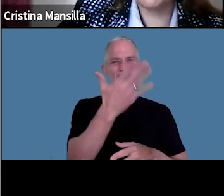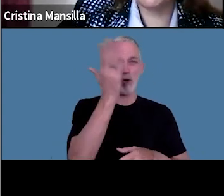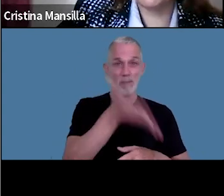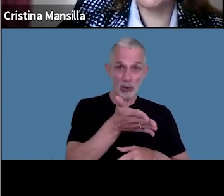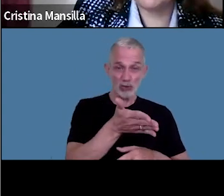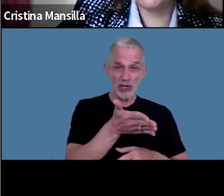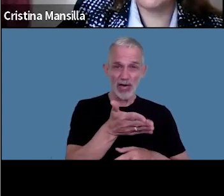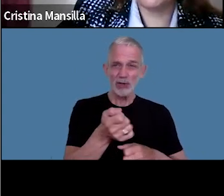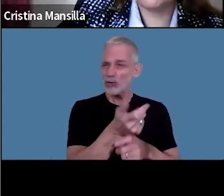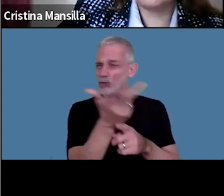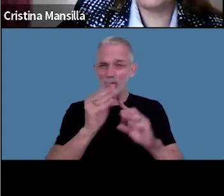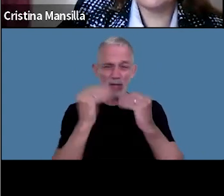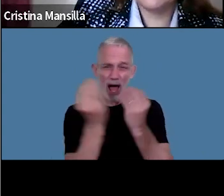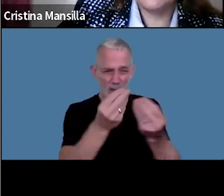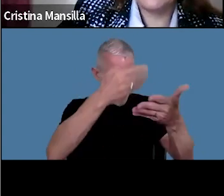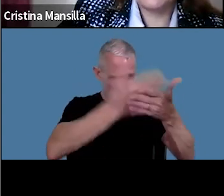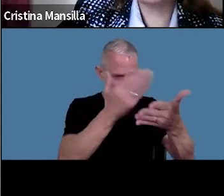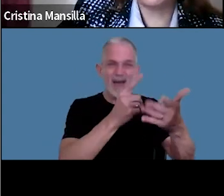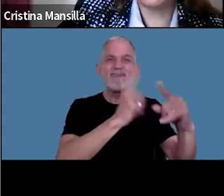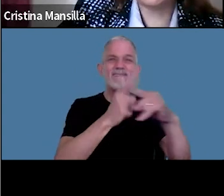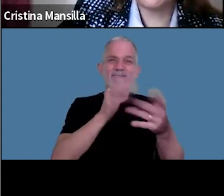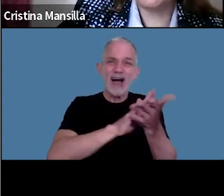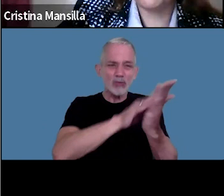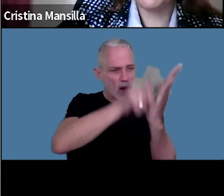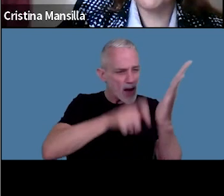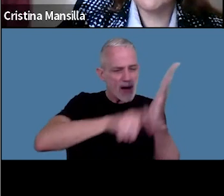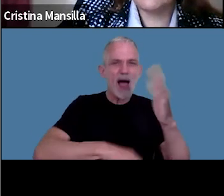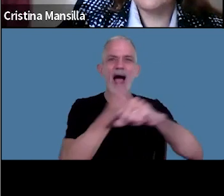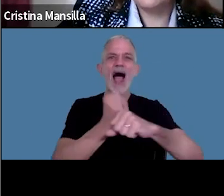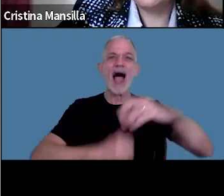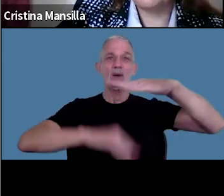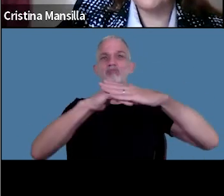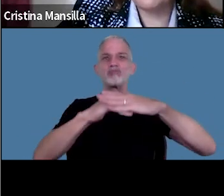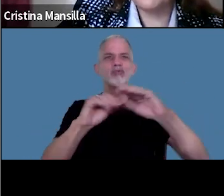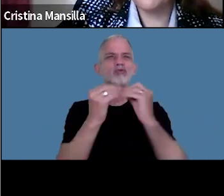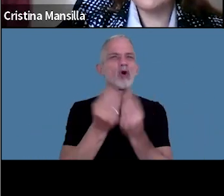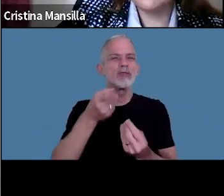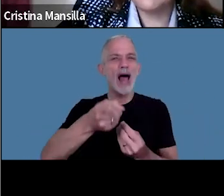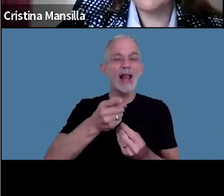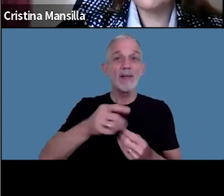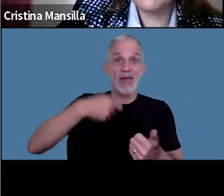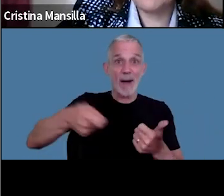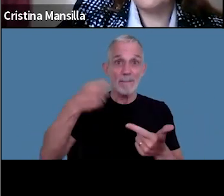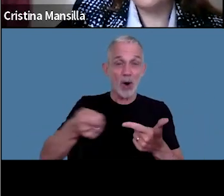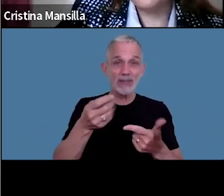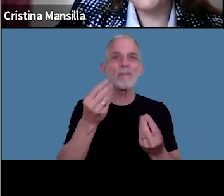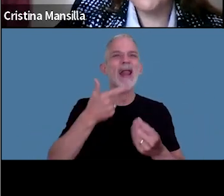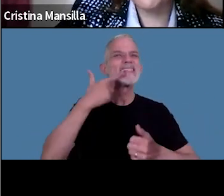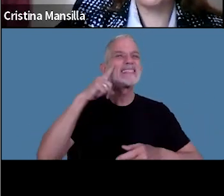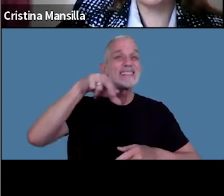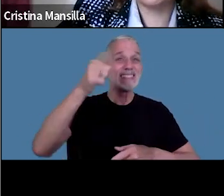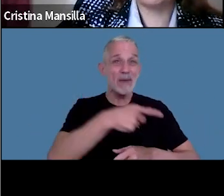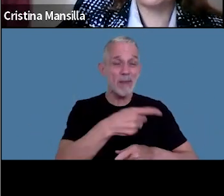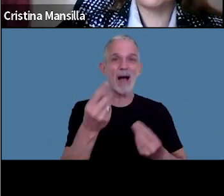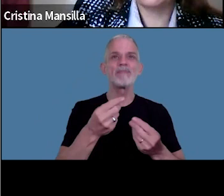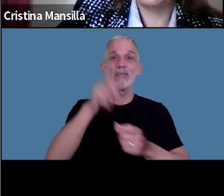de todo lo que facture durante el mes hasta alcanzar el importe total de aportes mensuales destinados al SIPA dichos